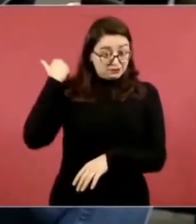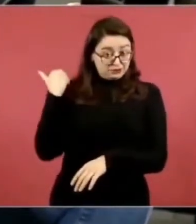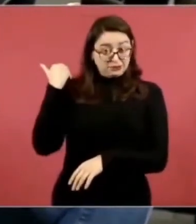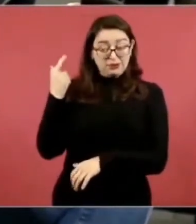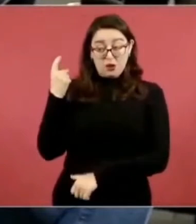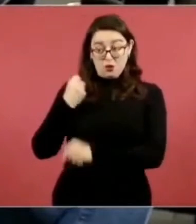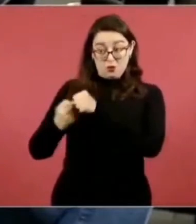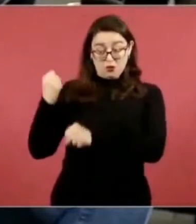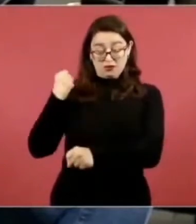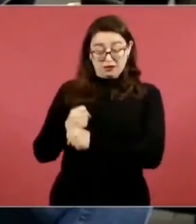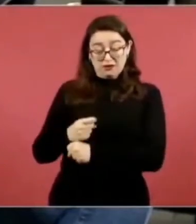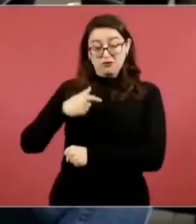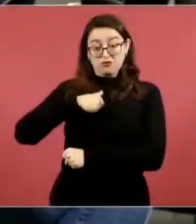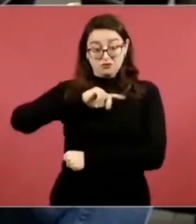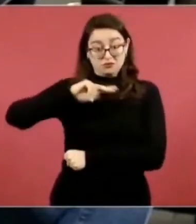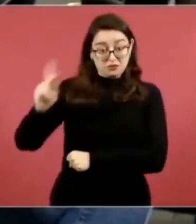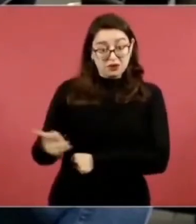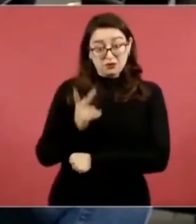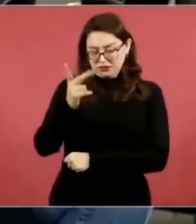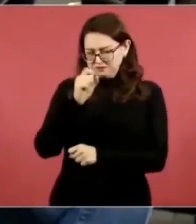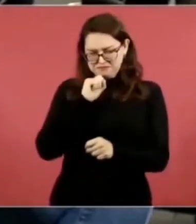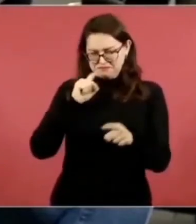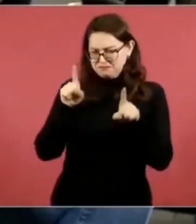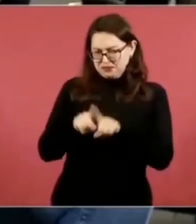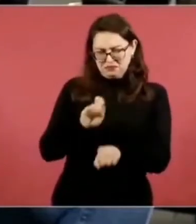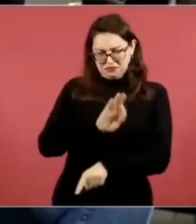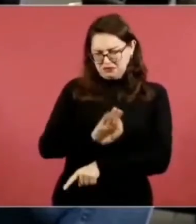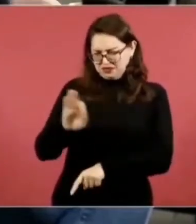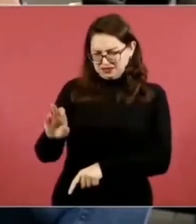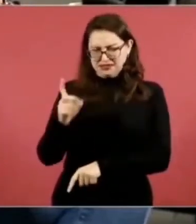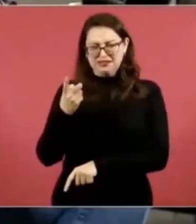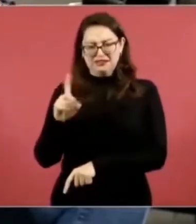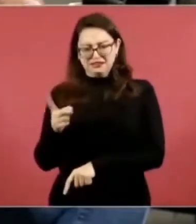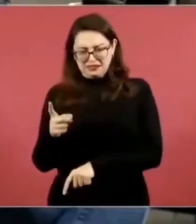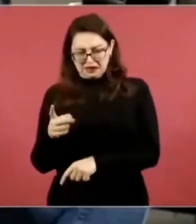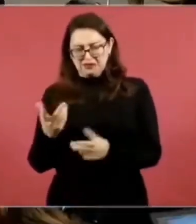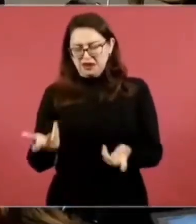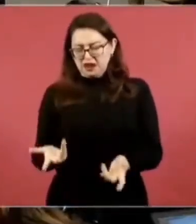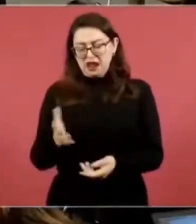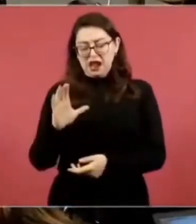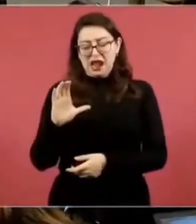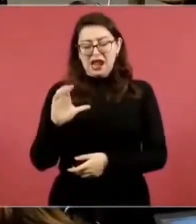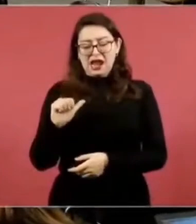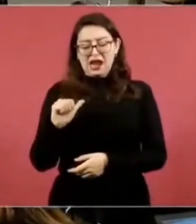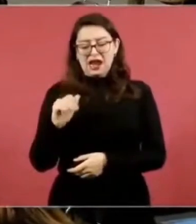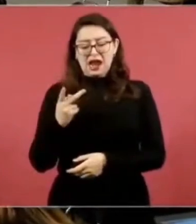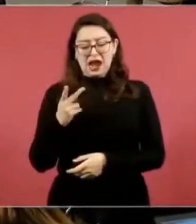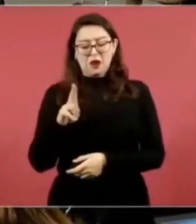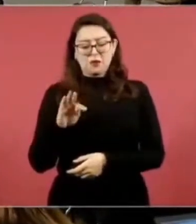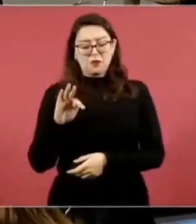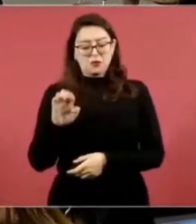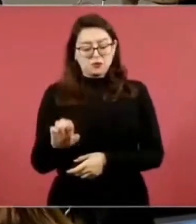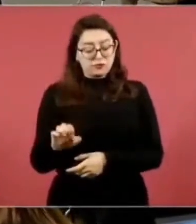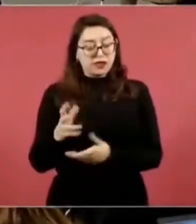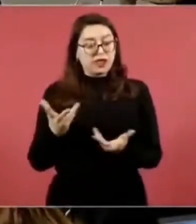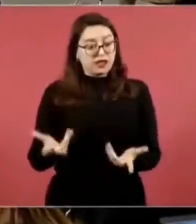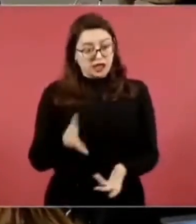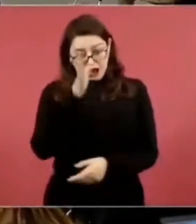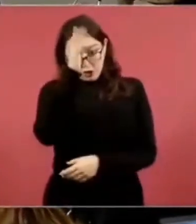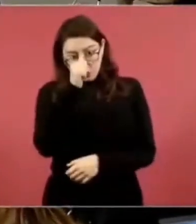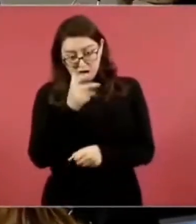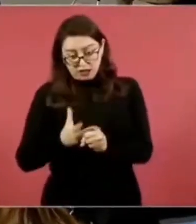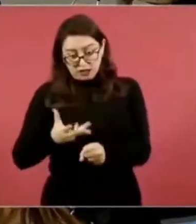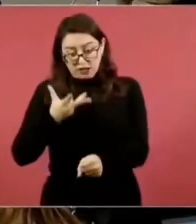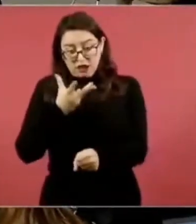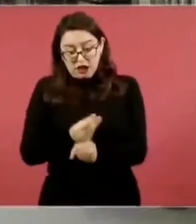casi un año, planteaba también que Capufe se negaba a hacer un acuerdo reparatorio con el caso de